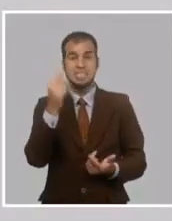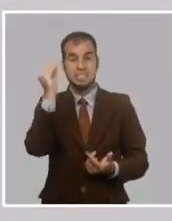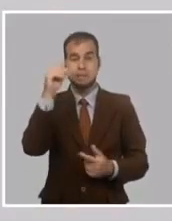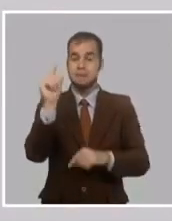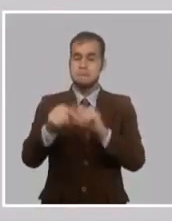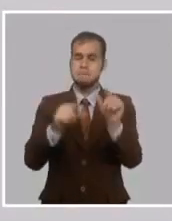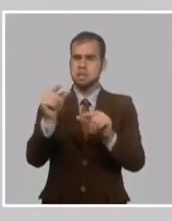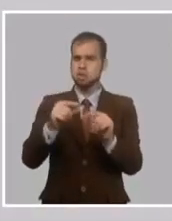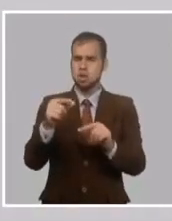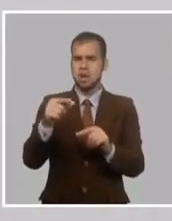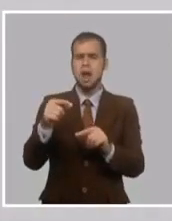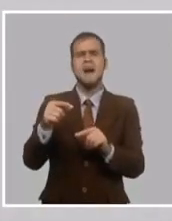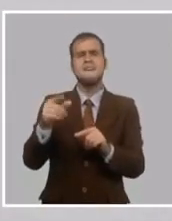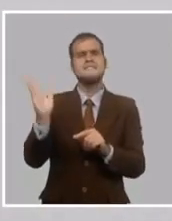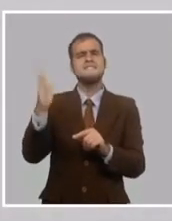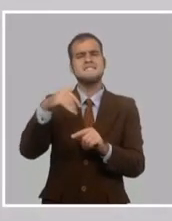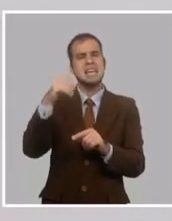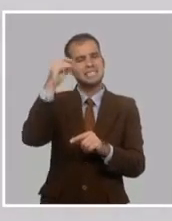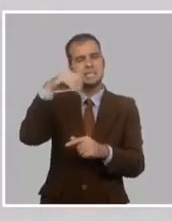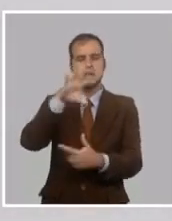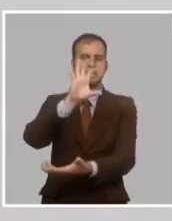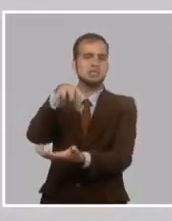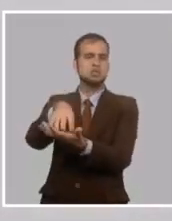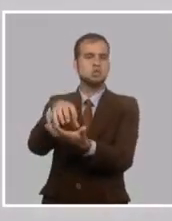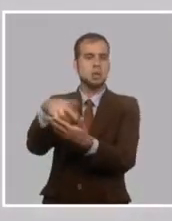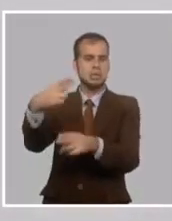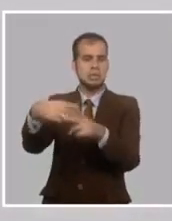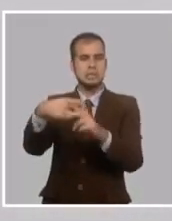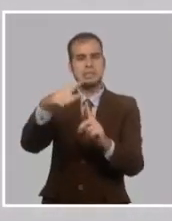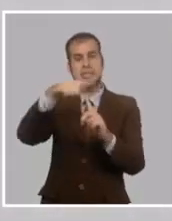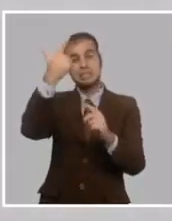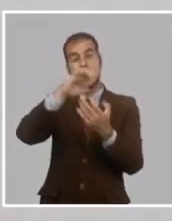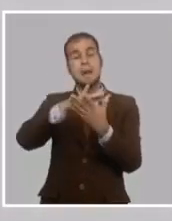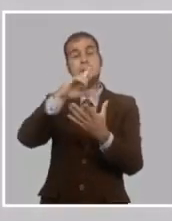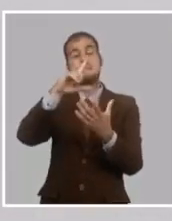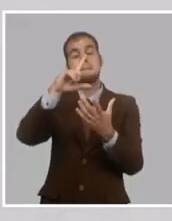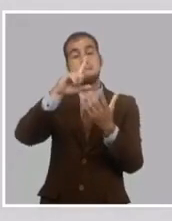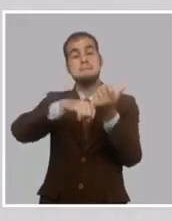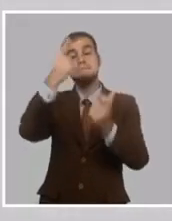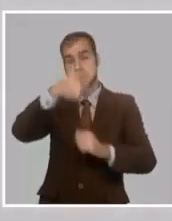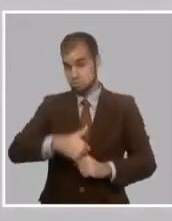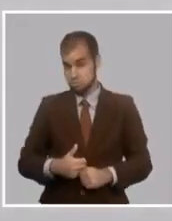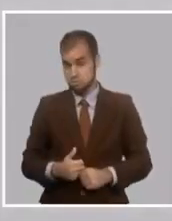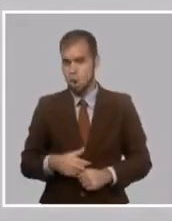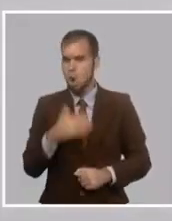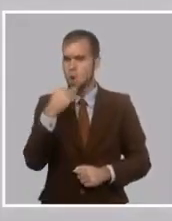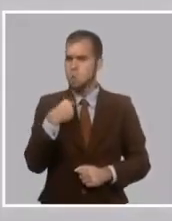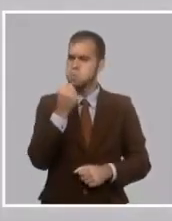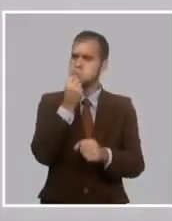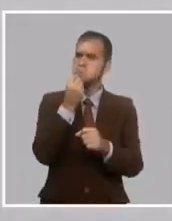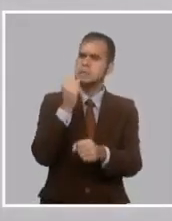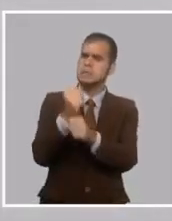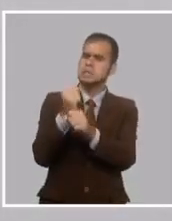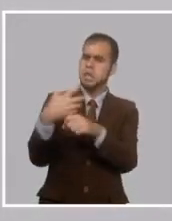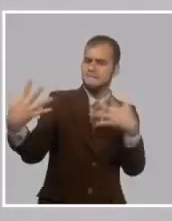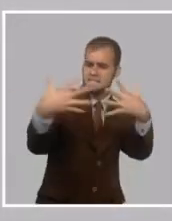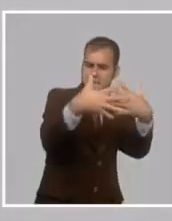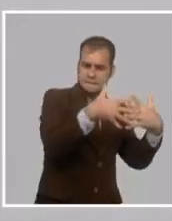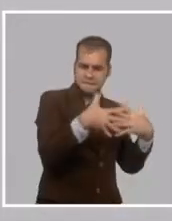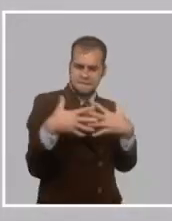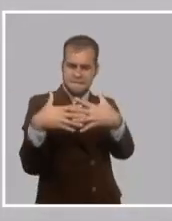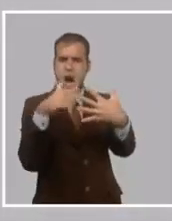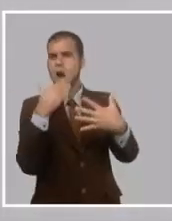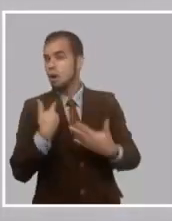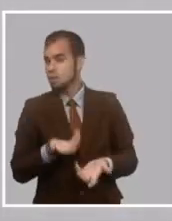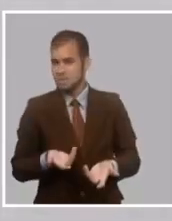Tampa. Por poner un ejemplo, una ciudad. ¿Cómo pueden trabajar en conjunto si a lo mejor hay reservas entre unos y otros? Y yo